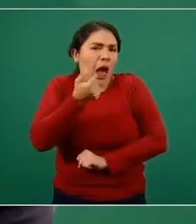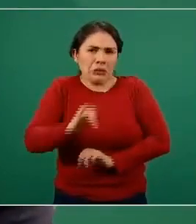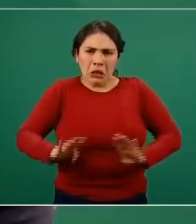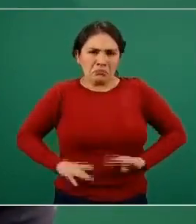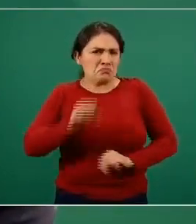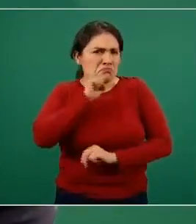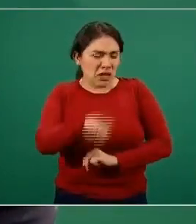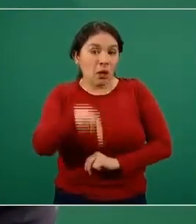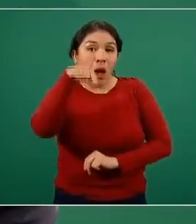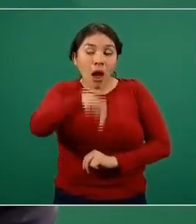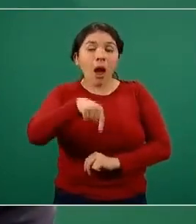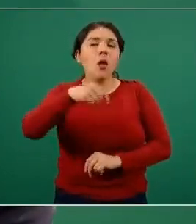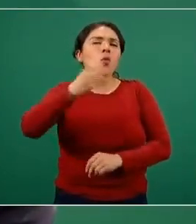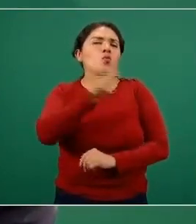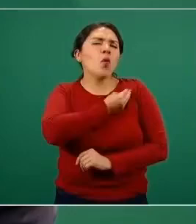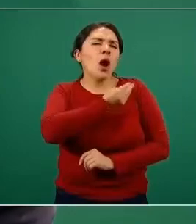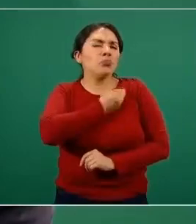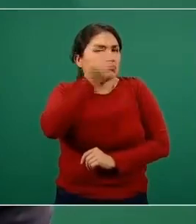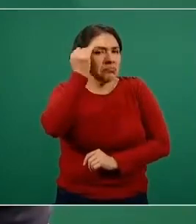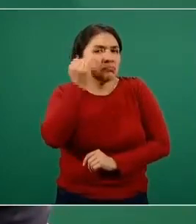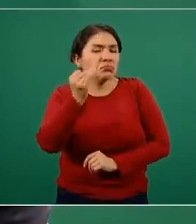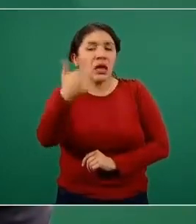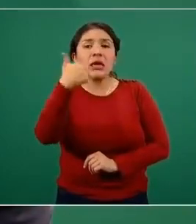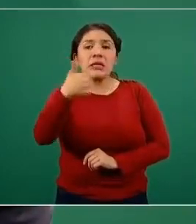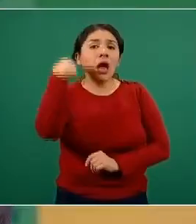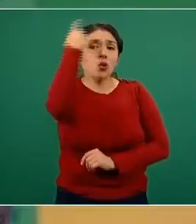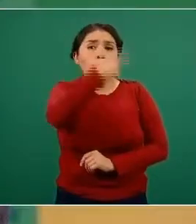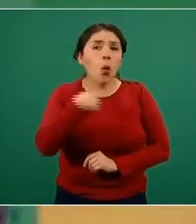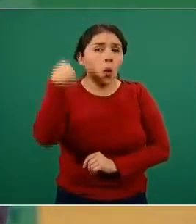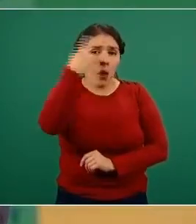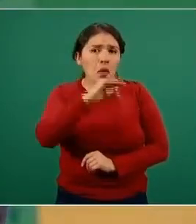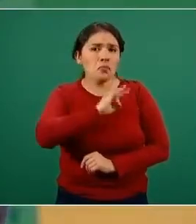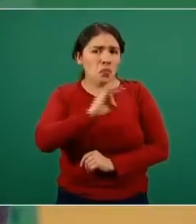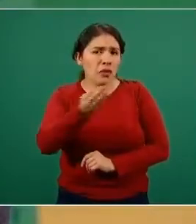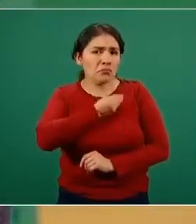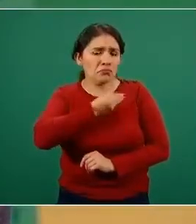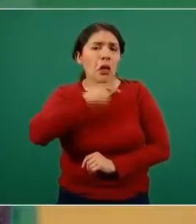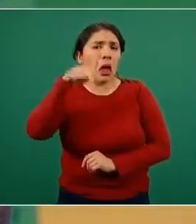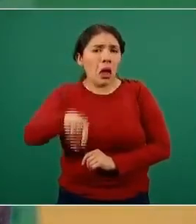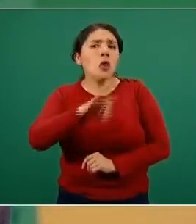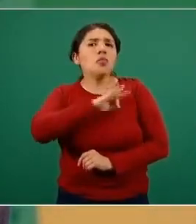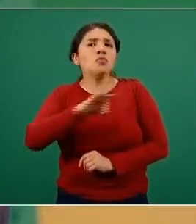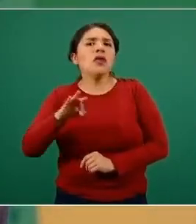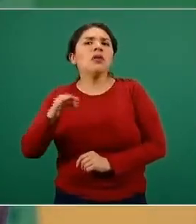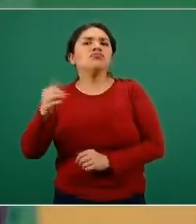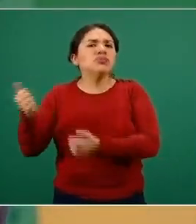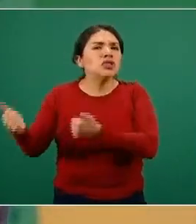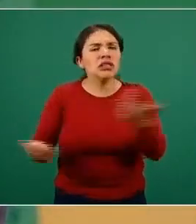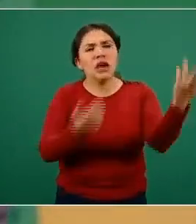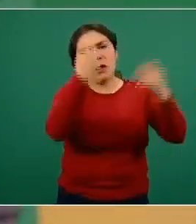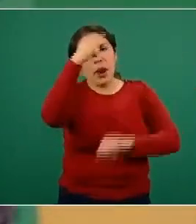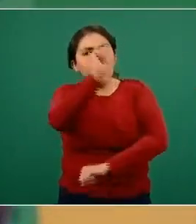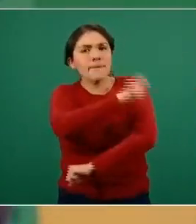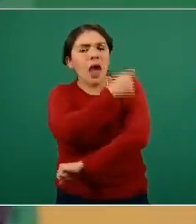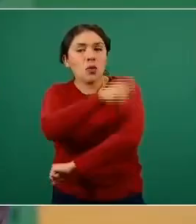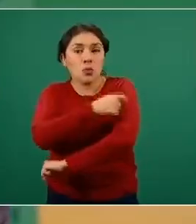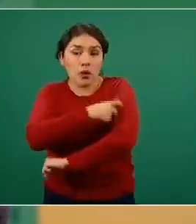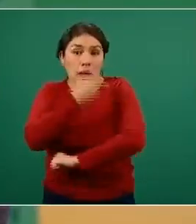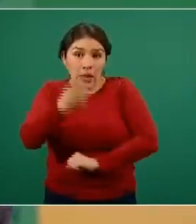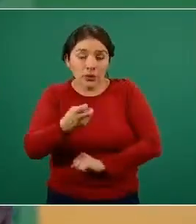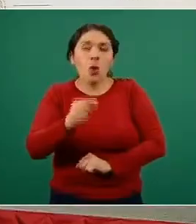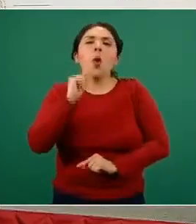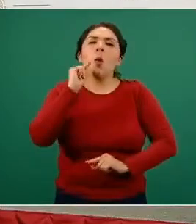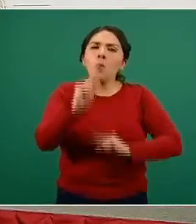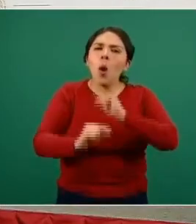ahí se mantiene durante seis horas el tiempo suficiente para ser utilizado. Desde luego se va